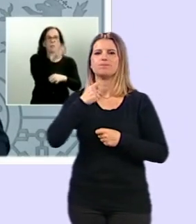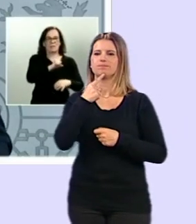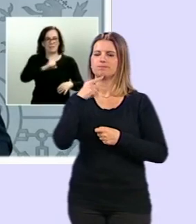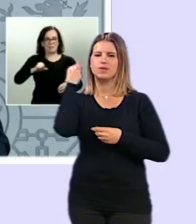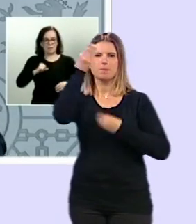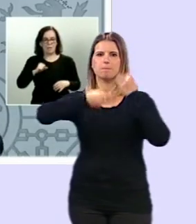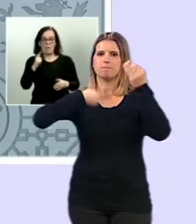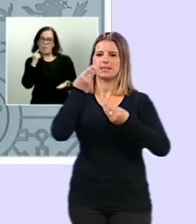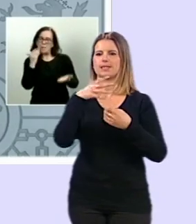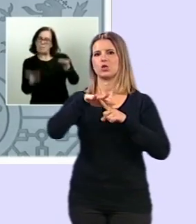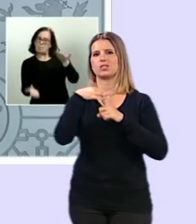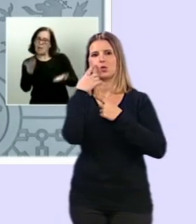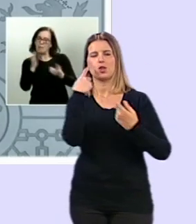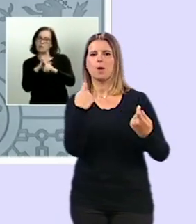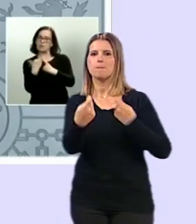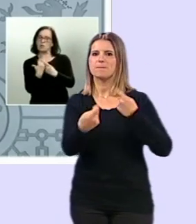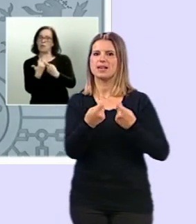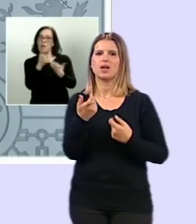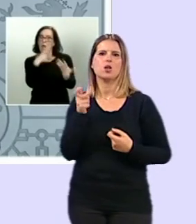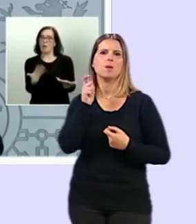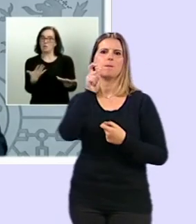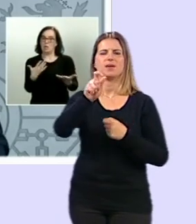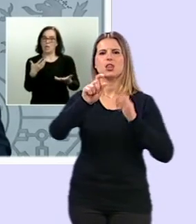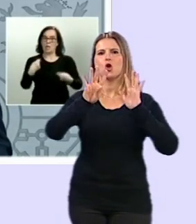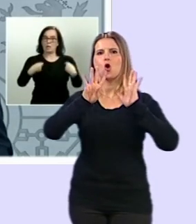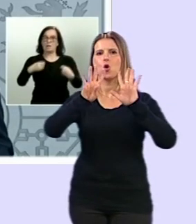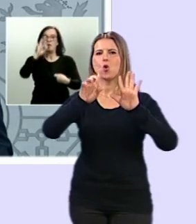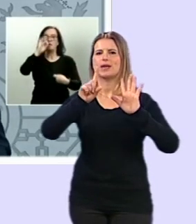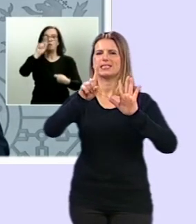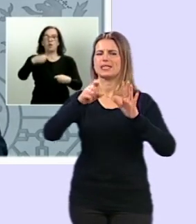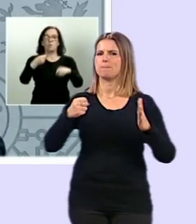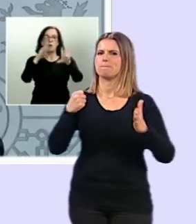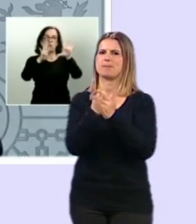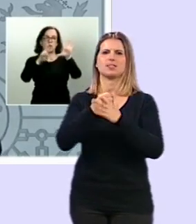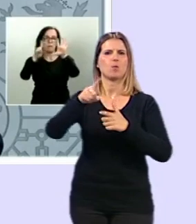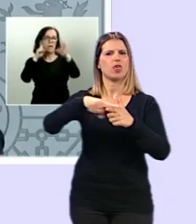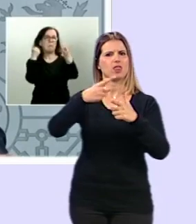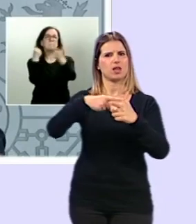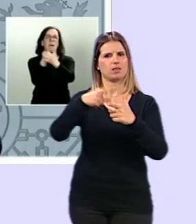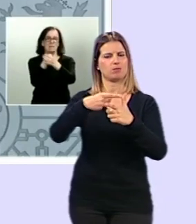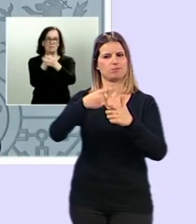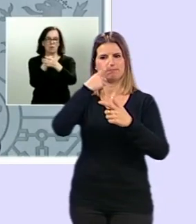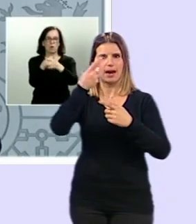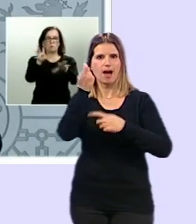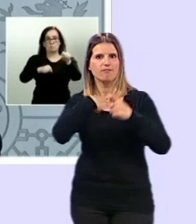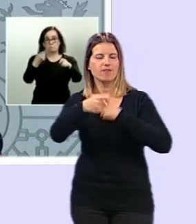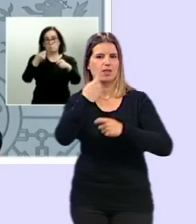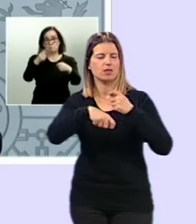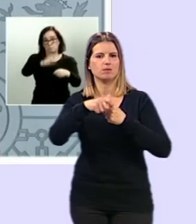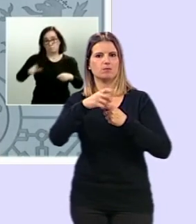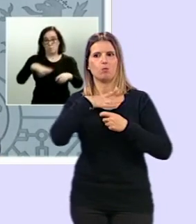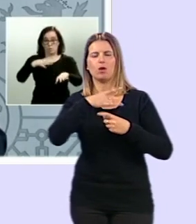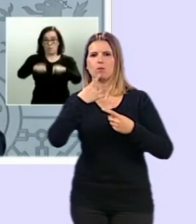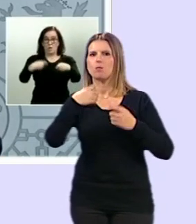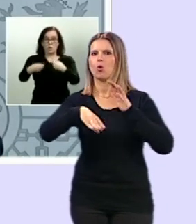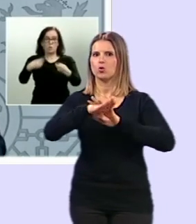la situación del mercado, ha adoptado el precio de 0,96, precio máximo venta al público de 0,96 euros, que entendemos que no obstaculiza